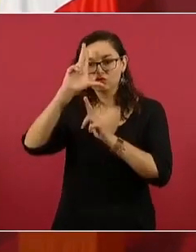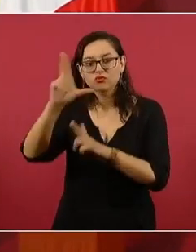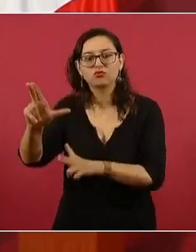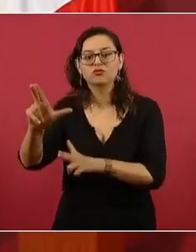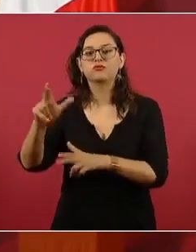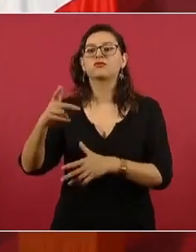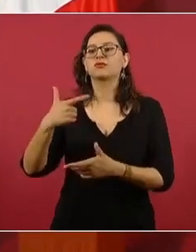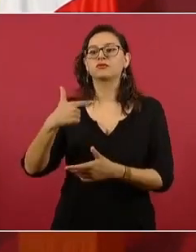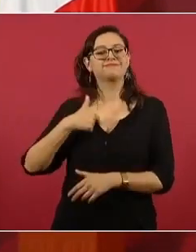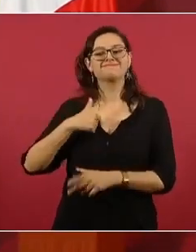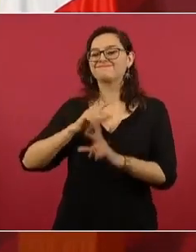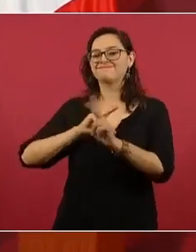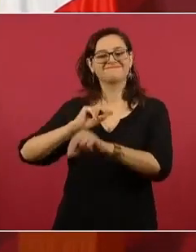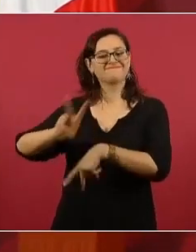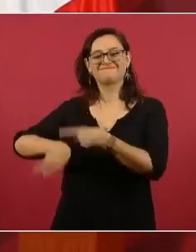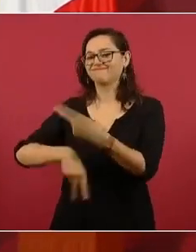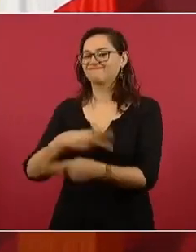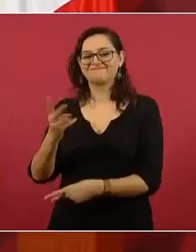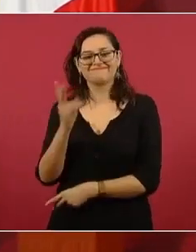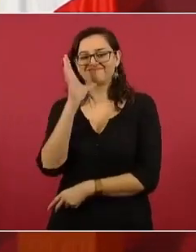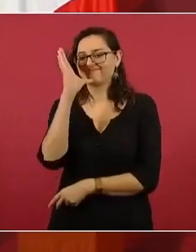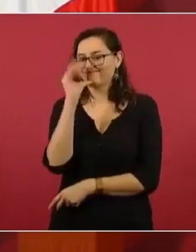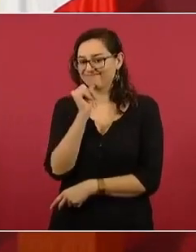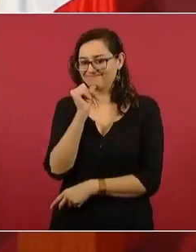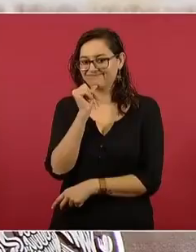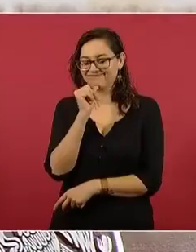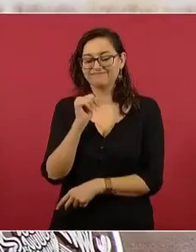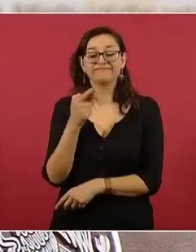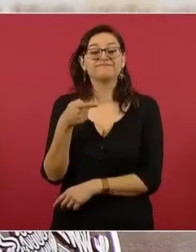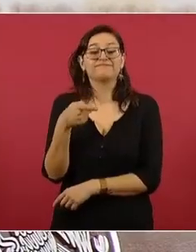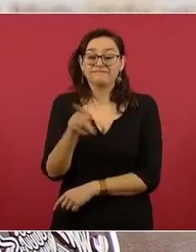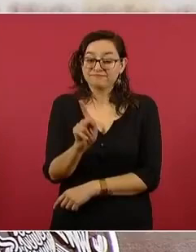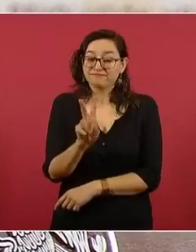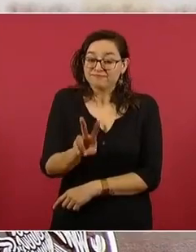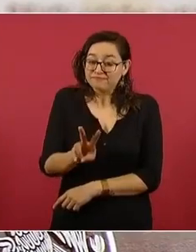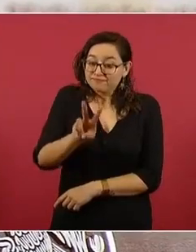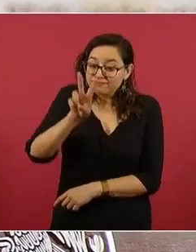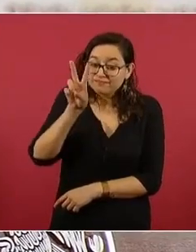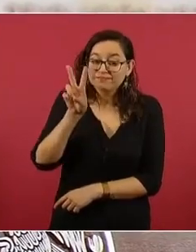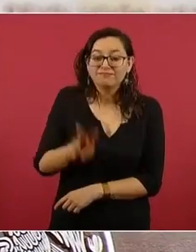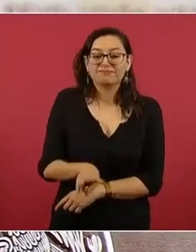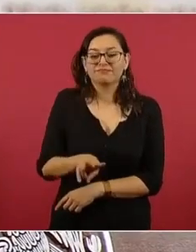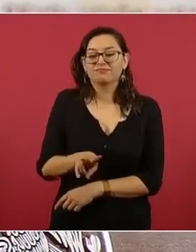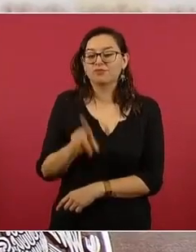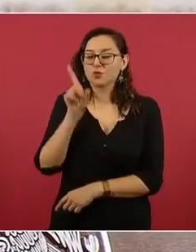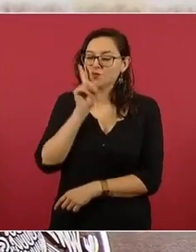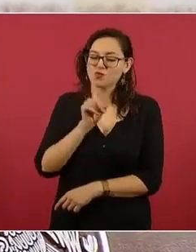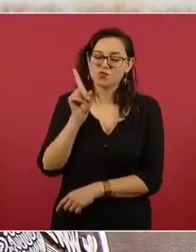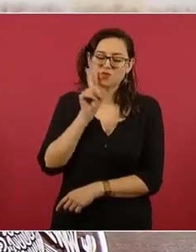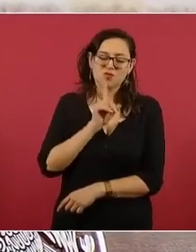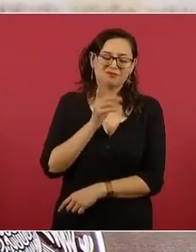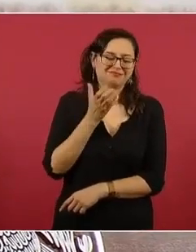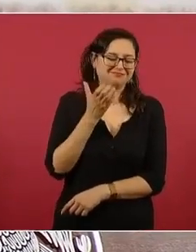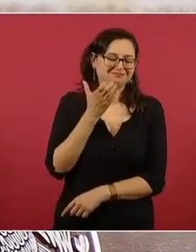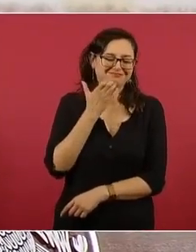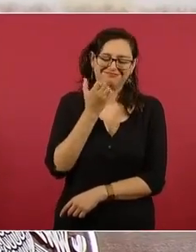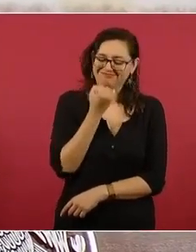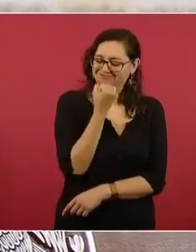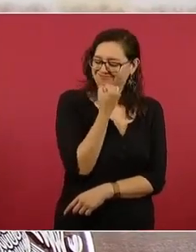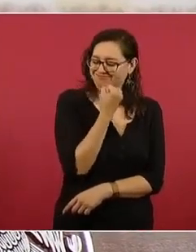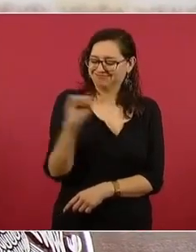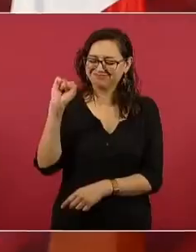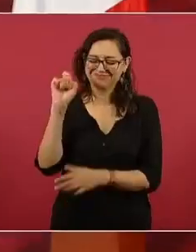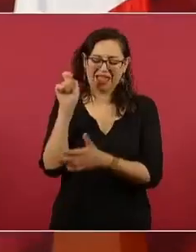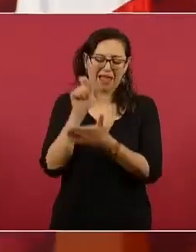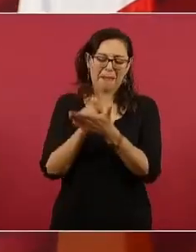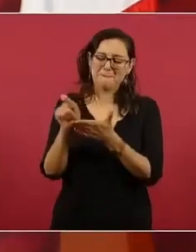sin duda la mejor escritora de México.